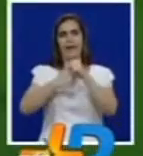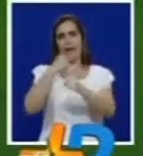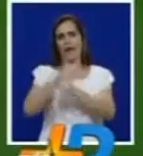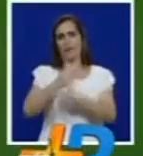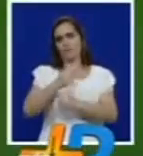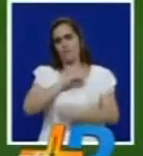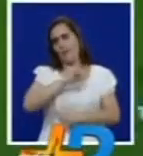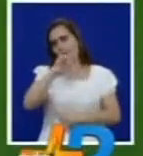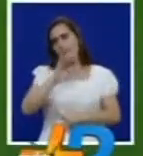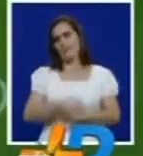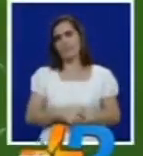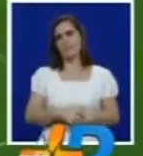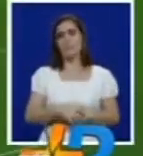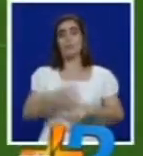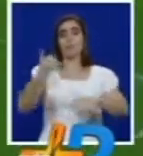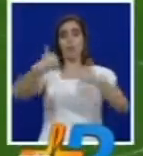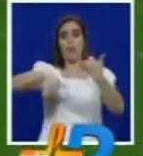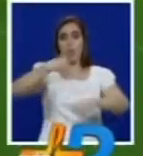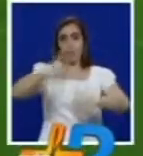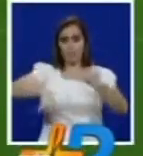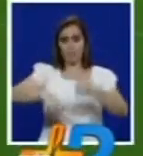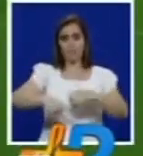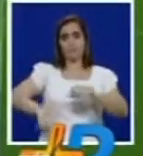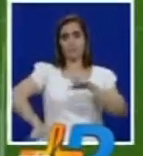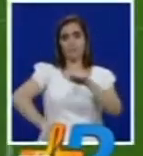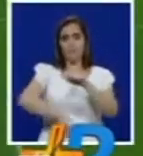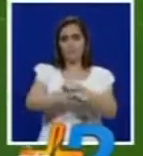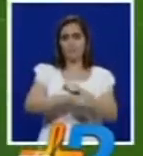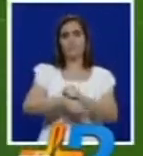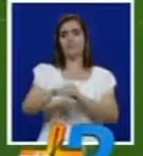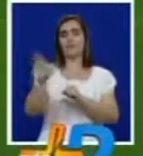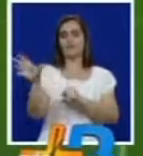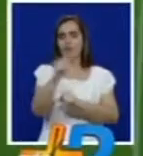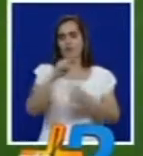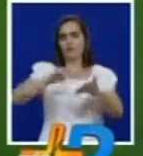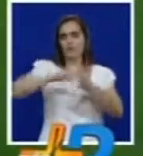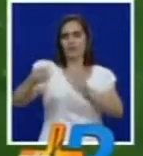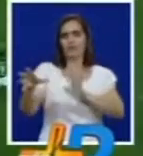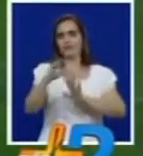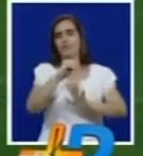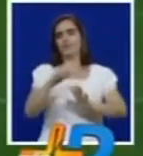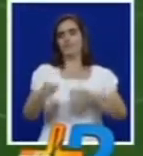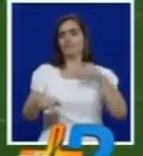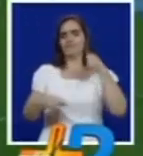los jugadores y el cuerpo técnico hicieron respetar el patio y salieron vencedores frente a los cardenales